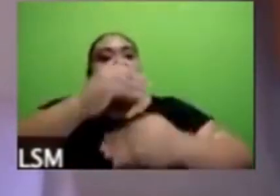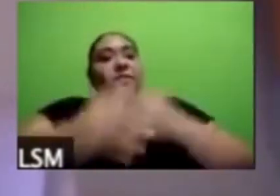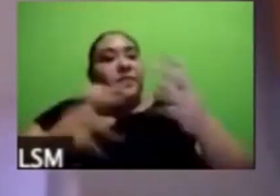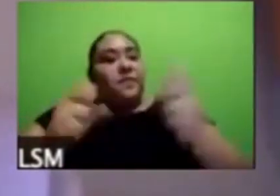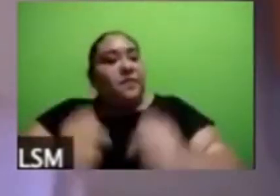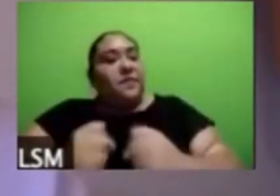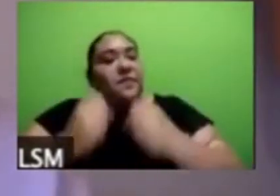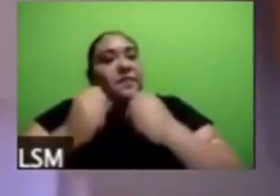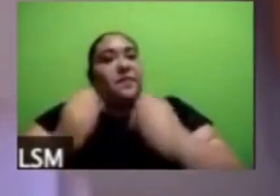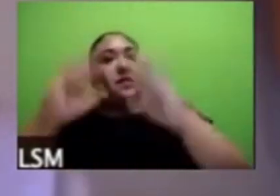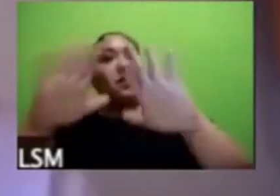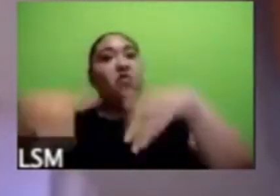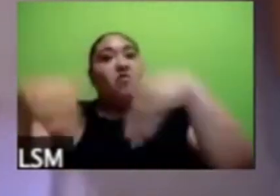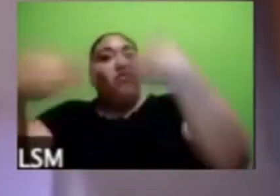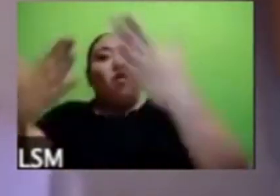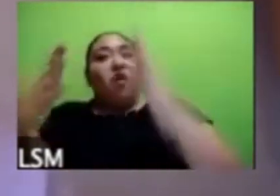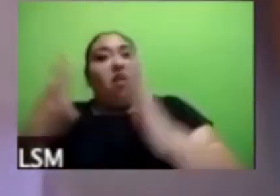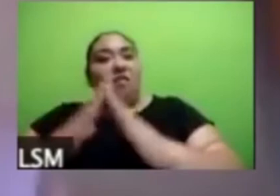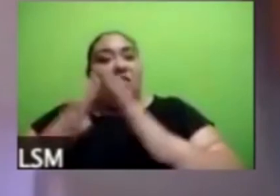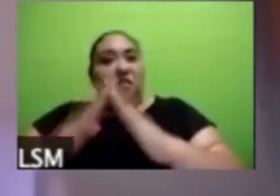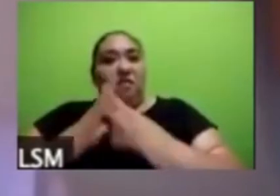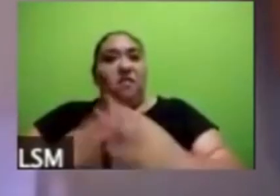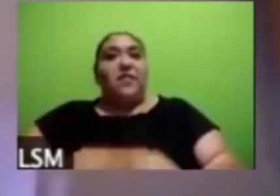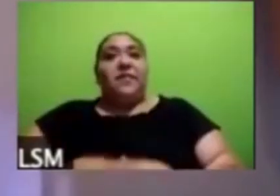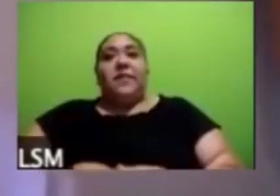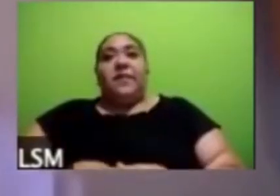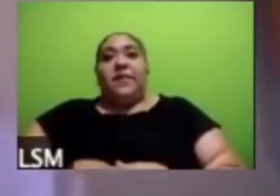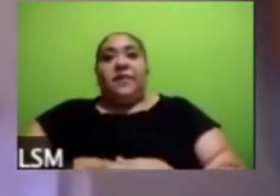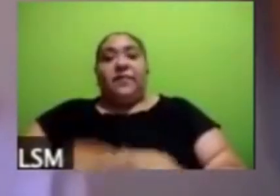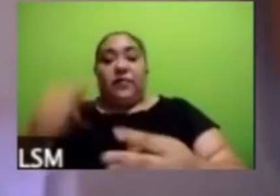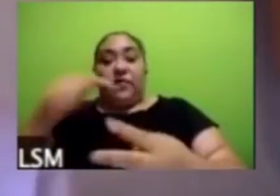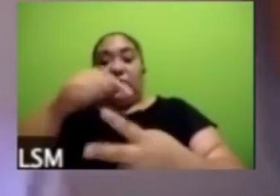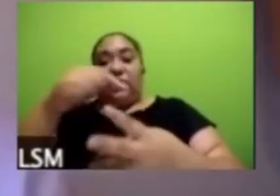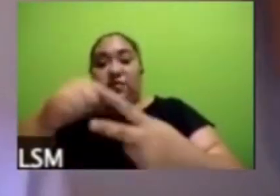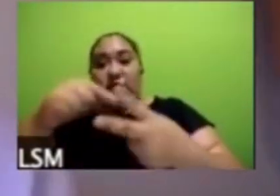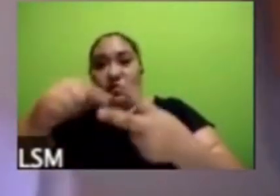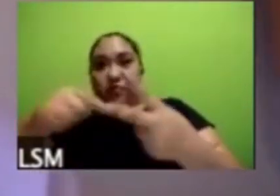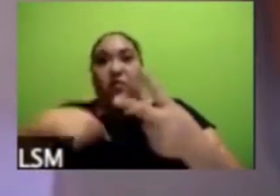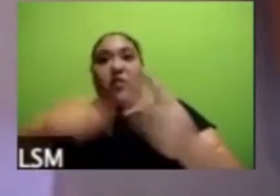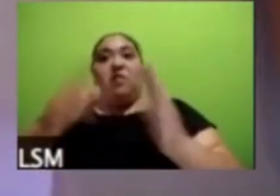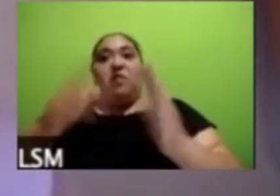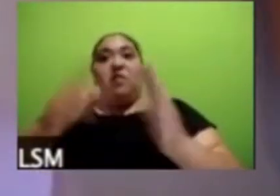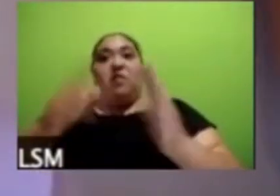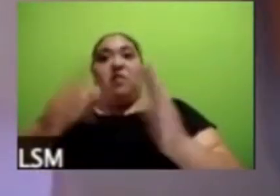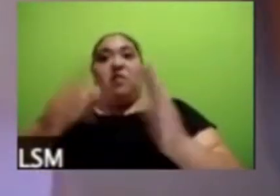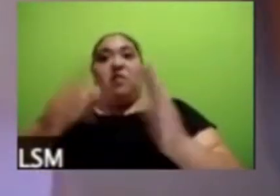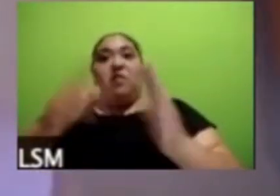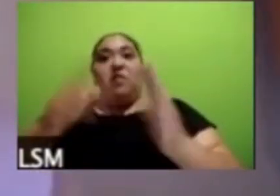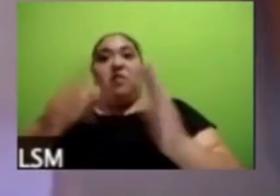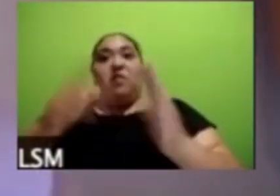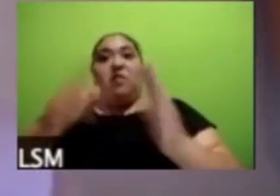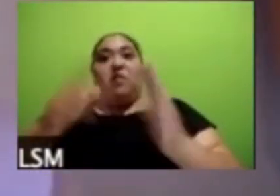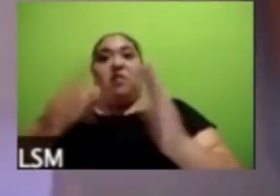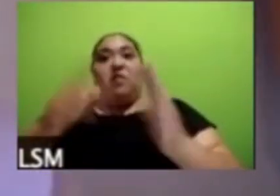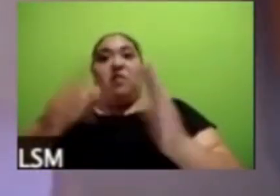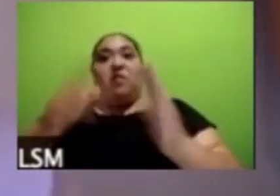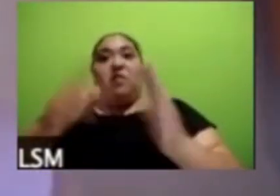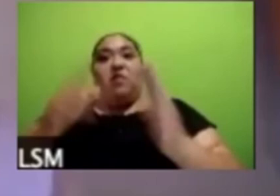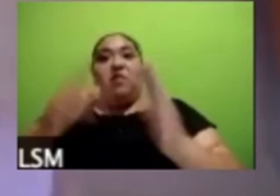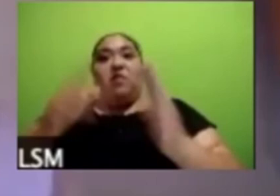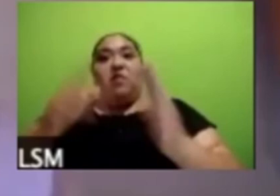fuera del hogar están estas perspectivas que les dejo y quisiera entonces pedirles un último comentario sobre